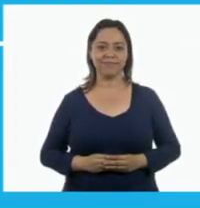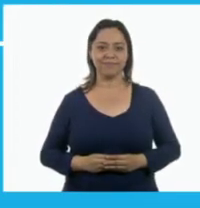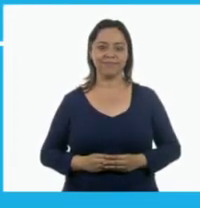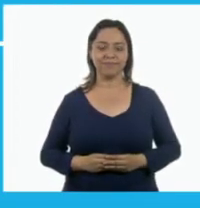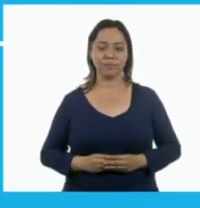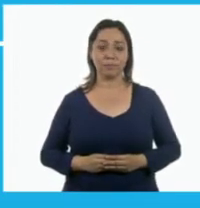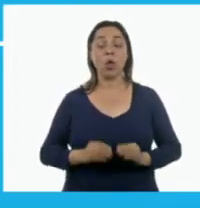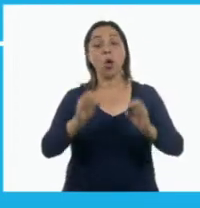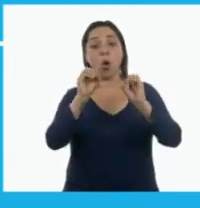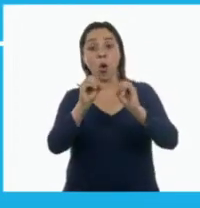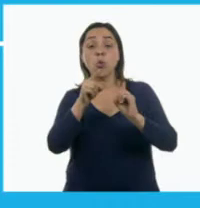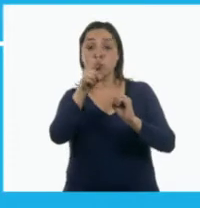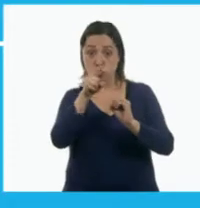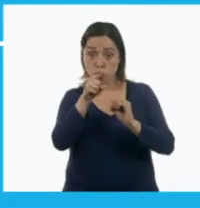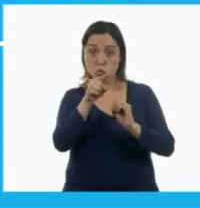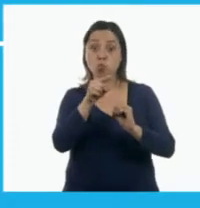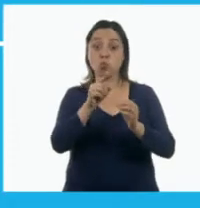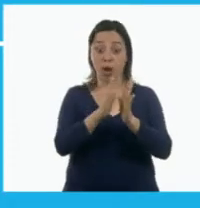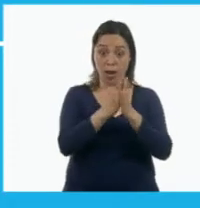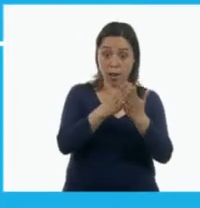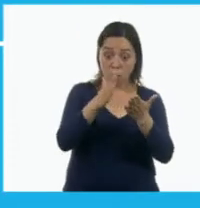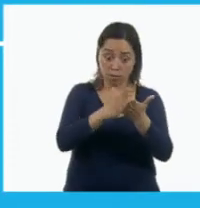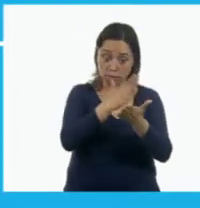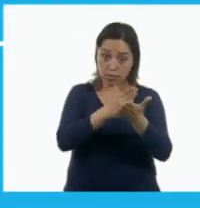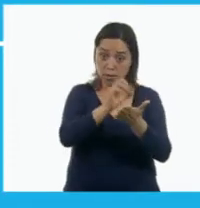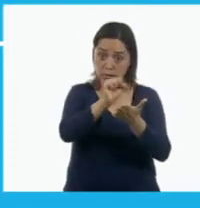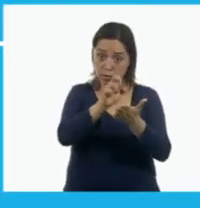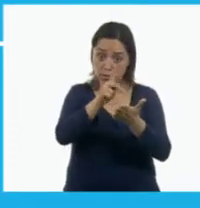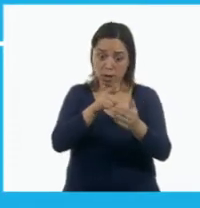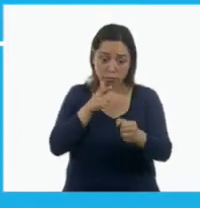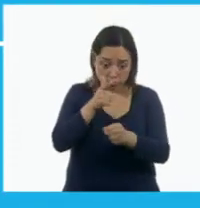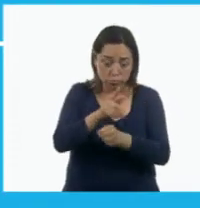También puedes encontrar los libros de texto en la página